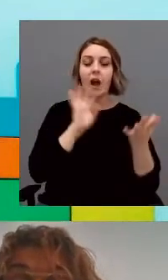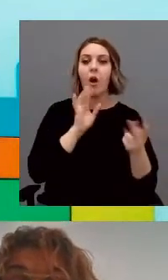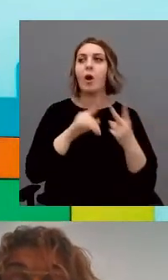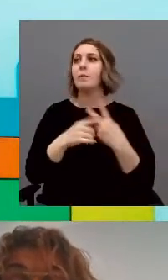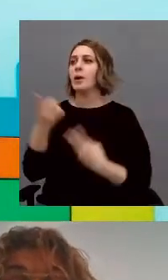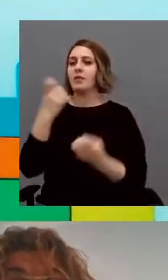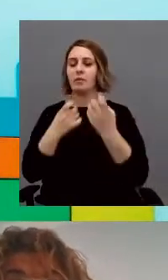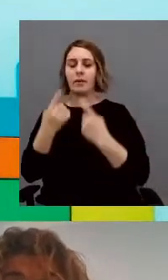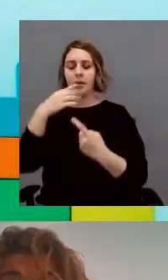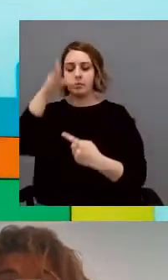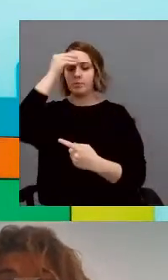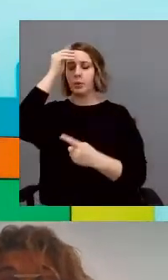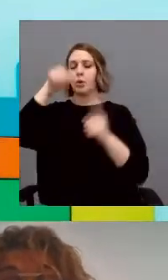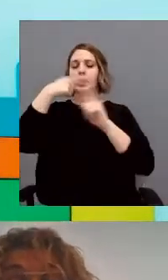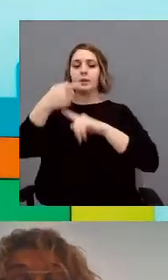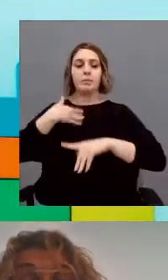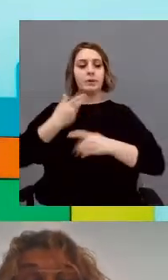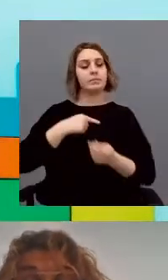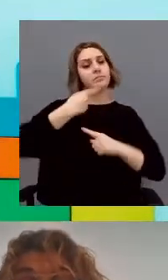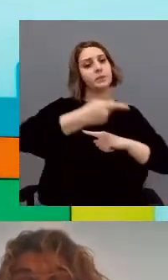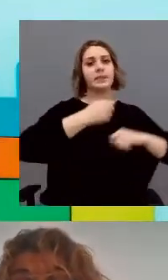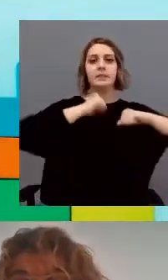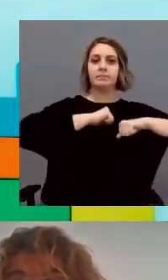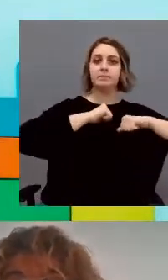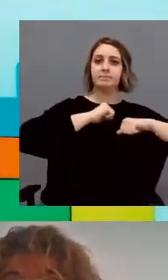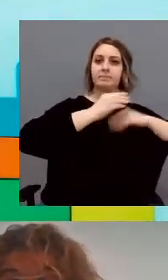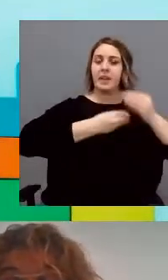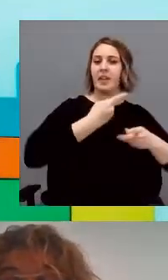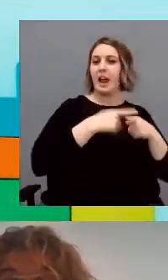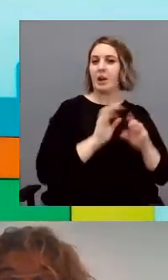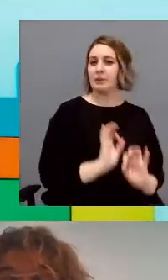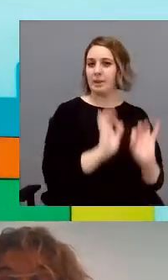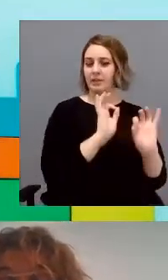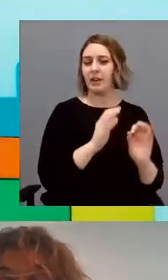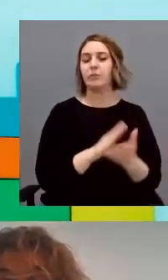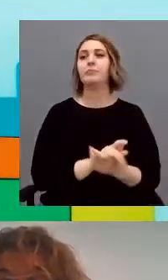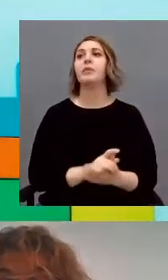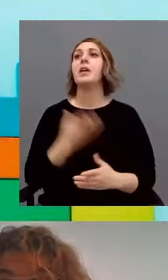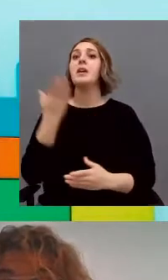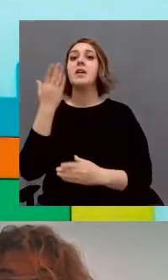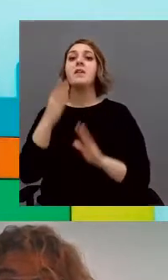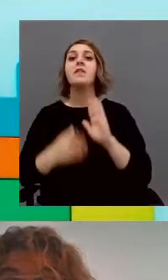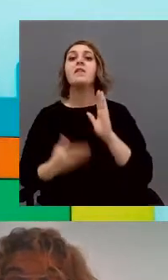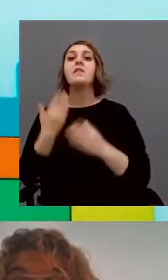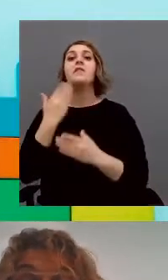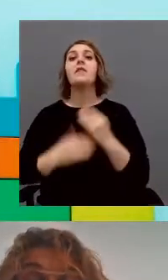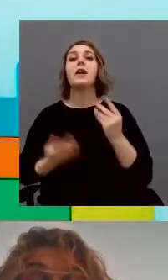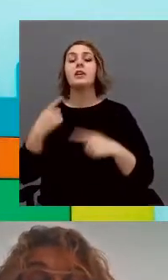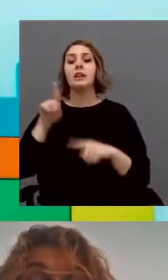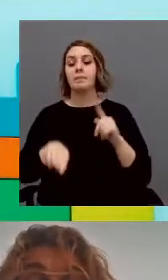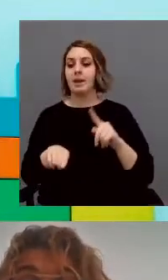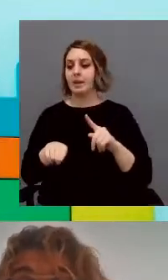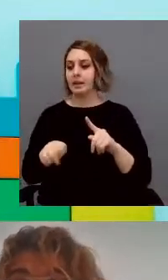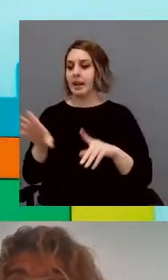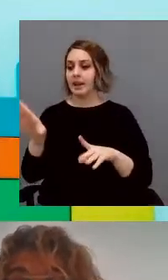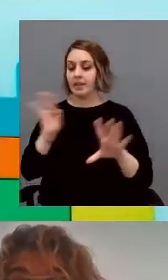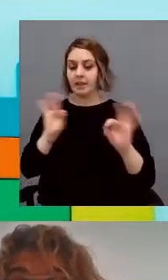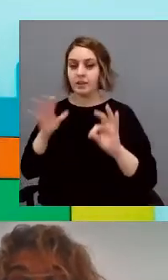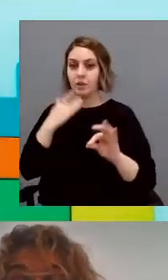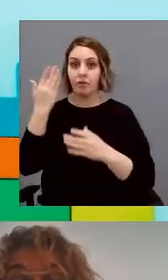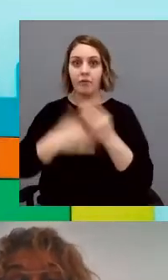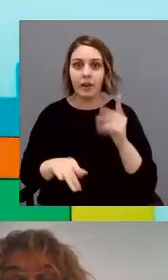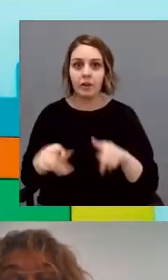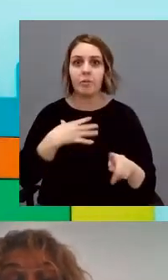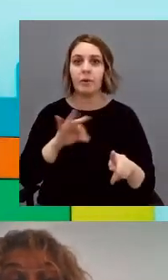mantener la información necesaria para desarrollar una tarea específica, los errores de decisión en el procesamiento de la información social que se pueden